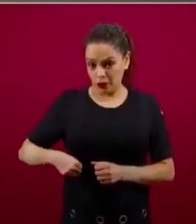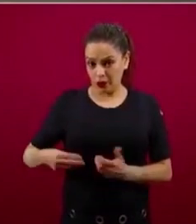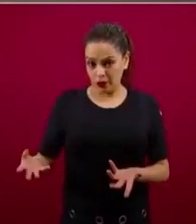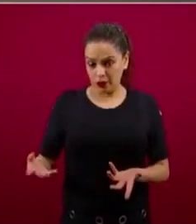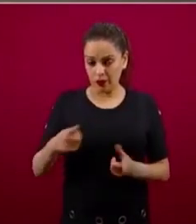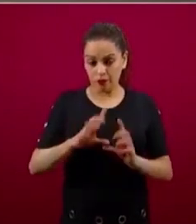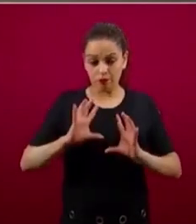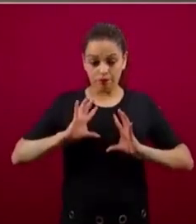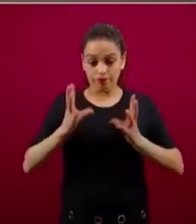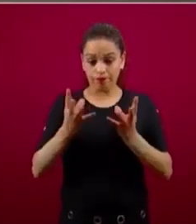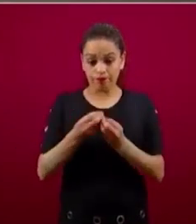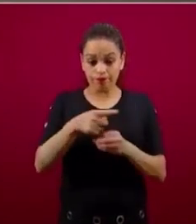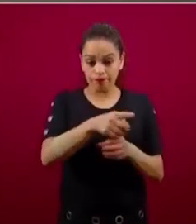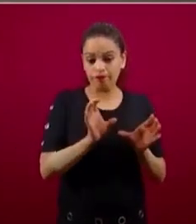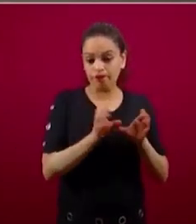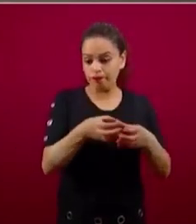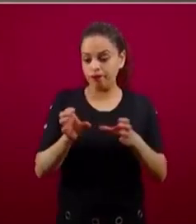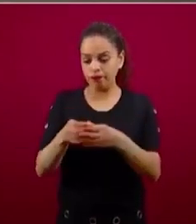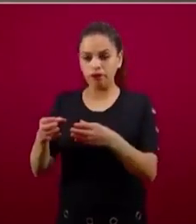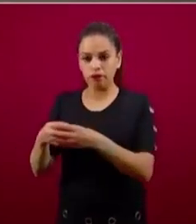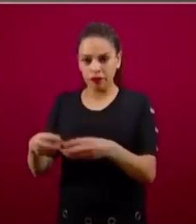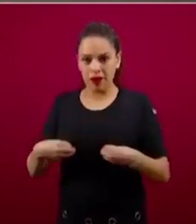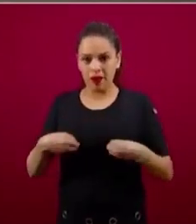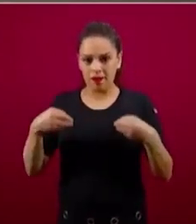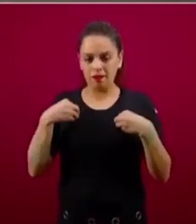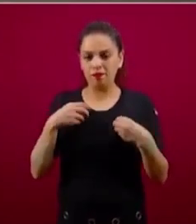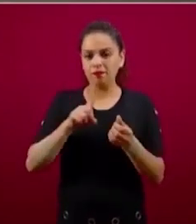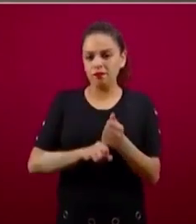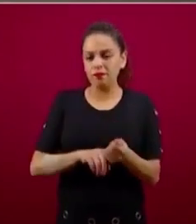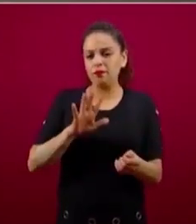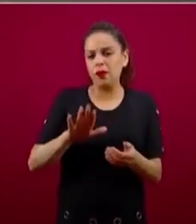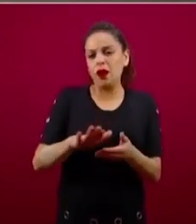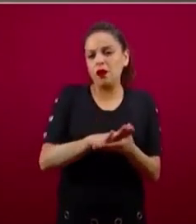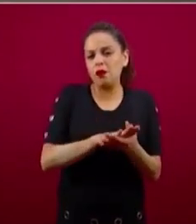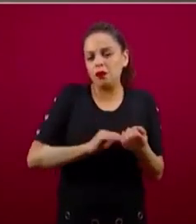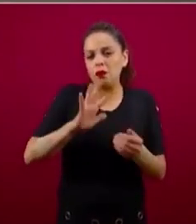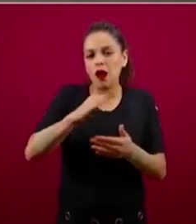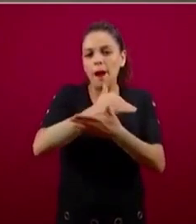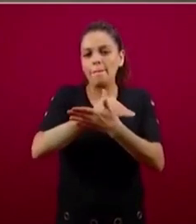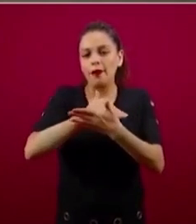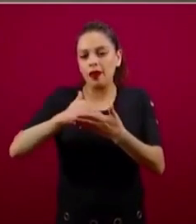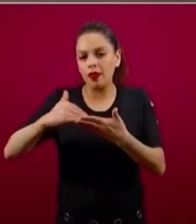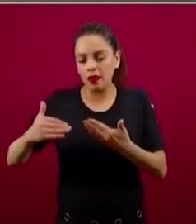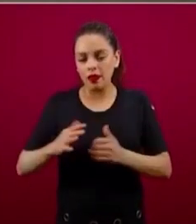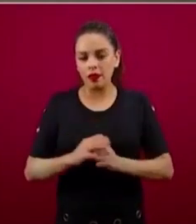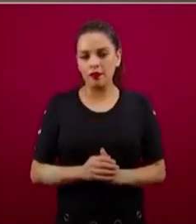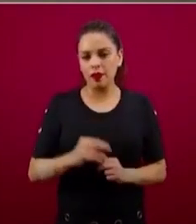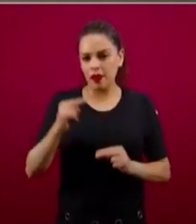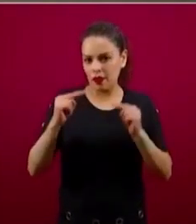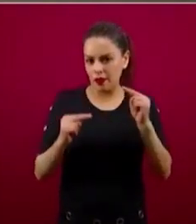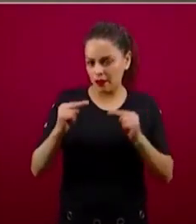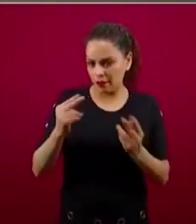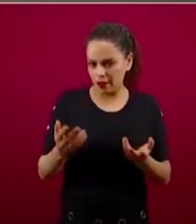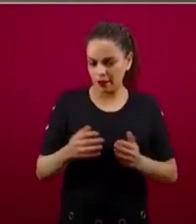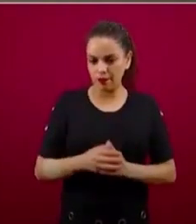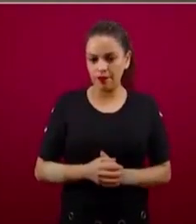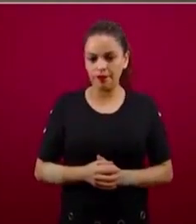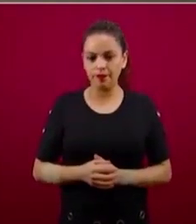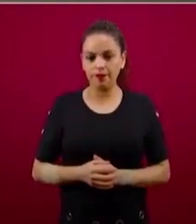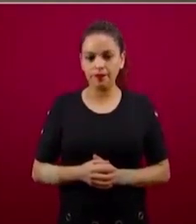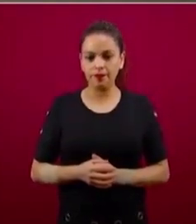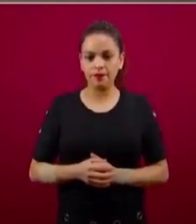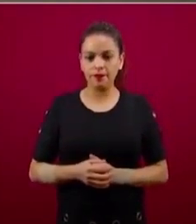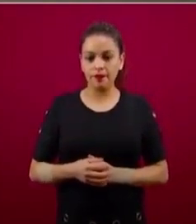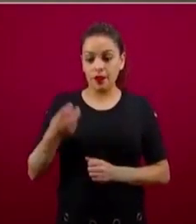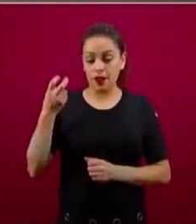es relativamente mediana, entonces no es lo mismo intervenir o una bolsa de recursos para un